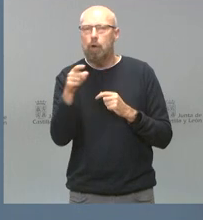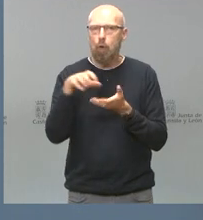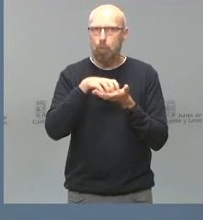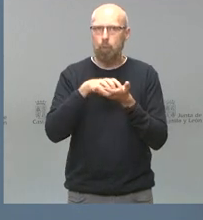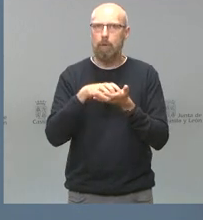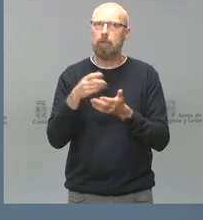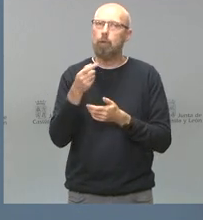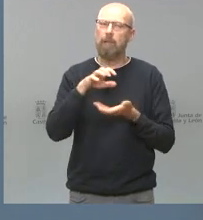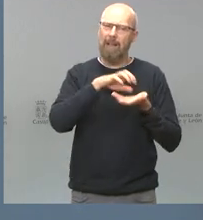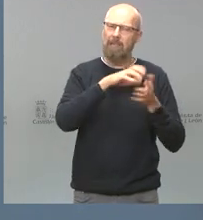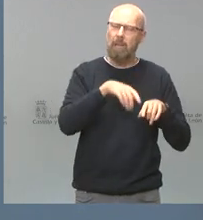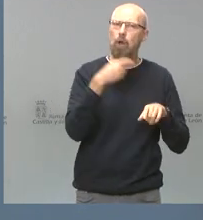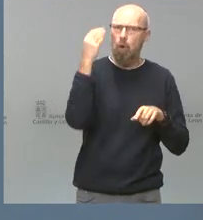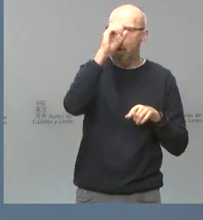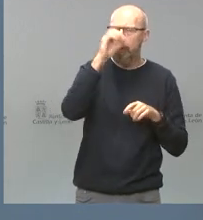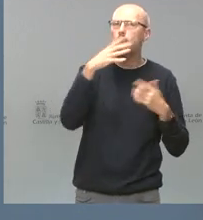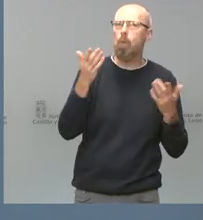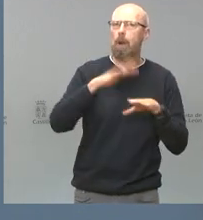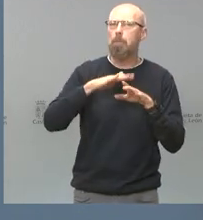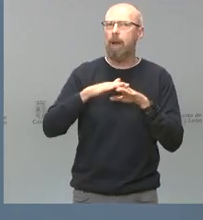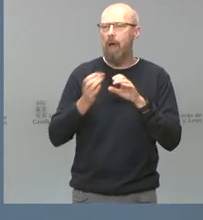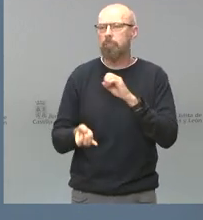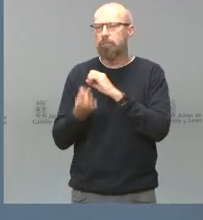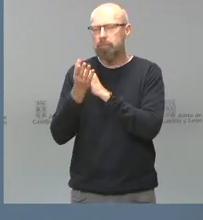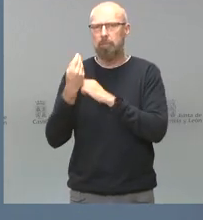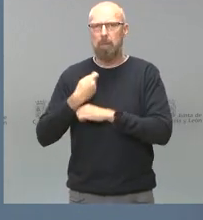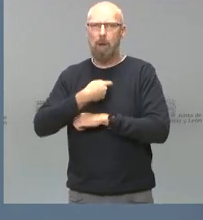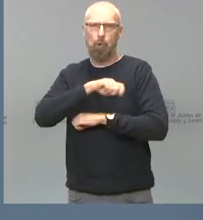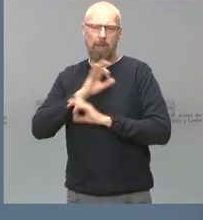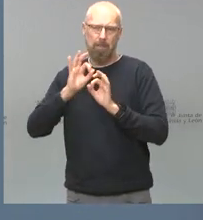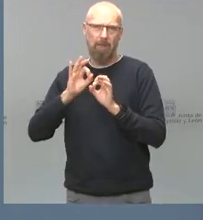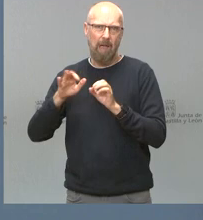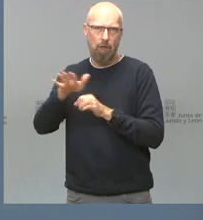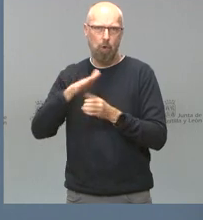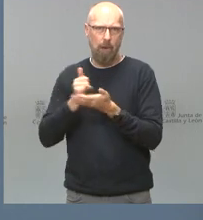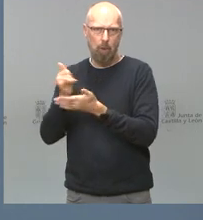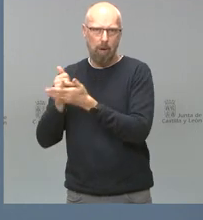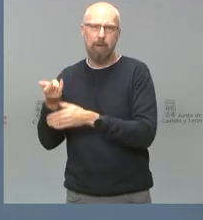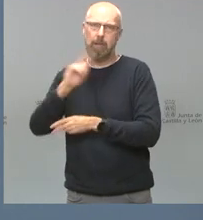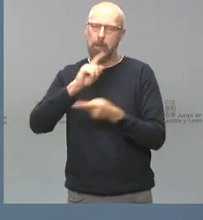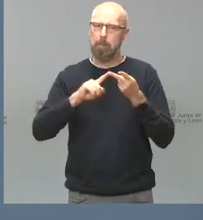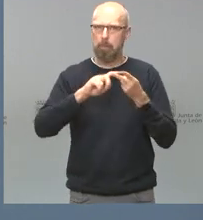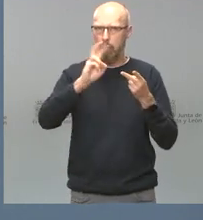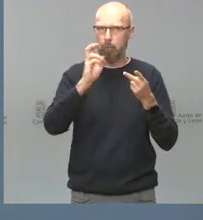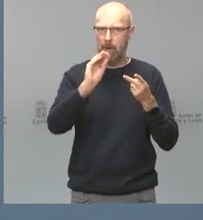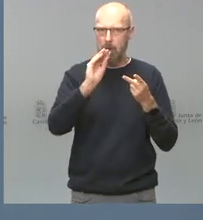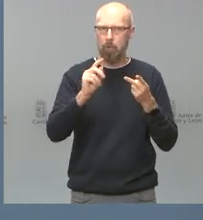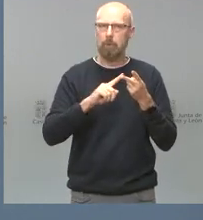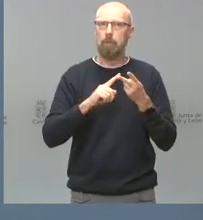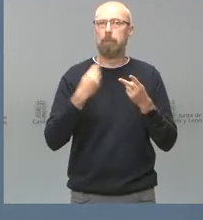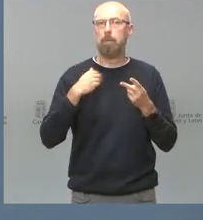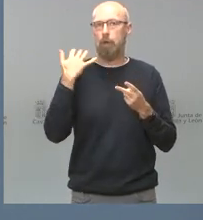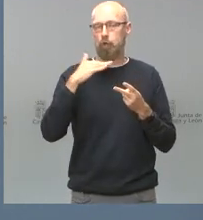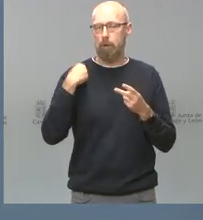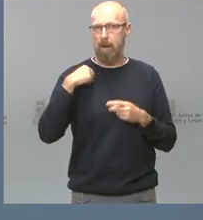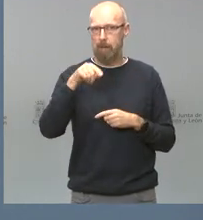puesta en marcha de este tipo de cuerpos en núcleos rurales. Y, por otra parte, quería preguntarle porque ayer el consejero de Cultura, Gonzalo Santoja, expresaba en Soria que el yacimiento